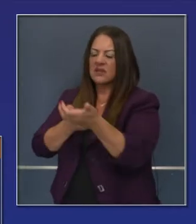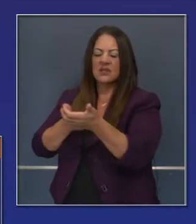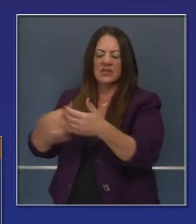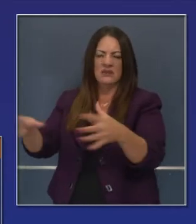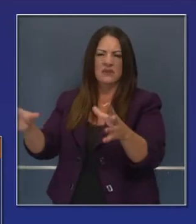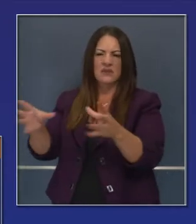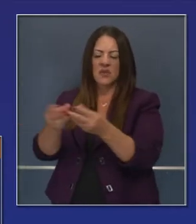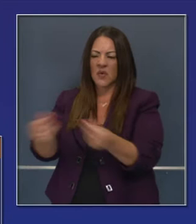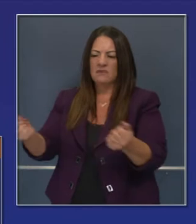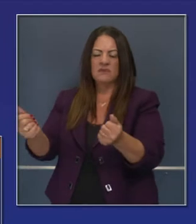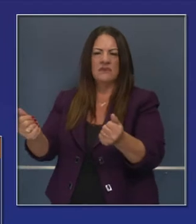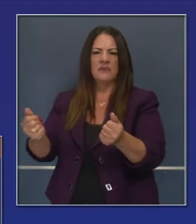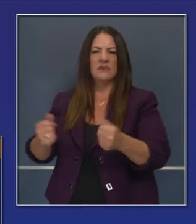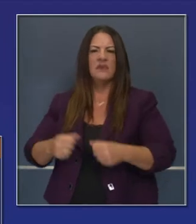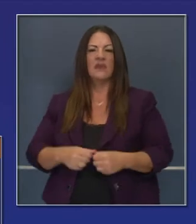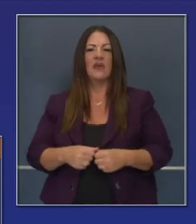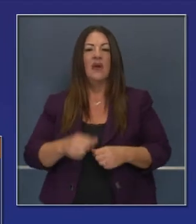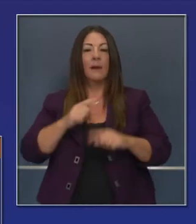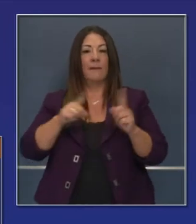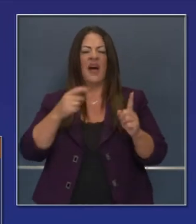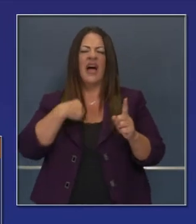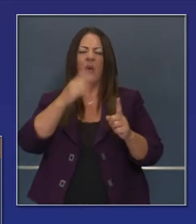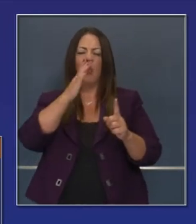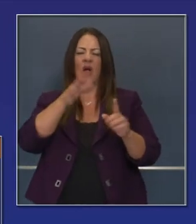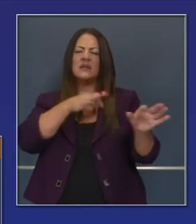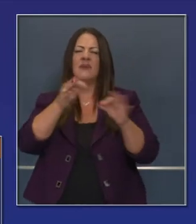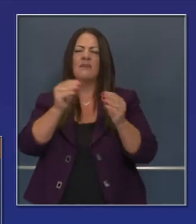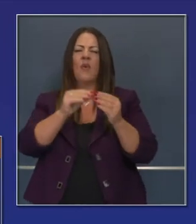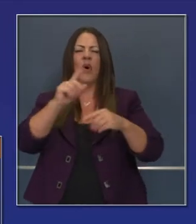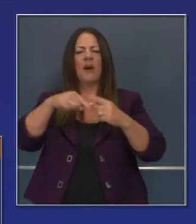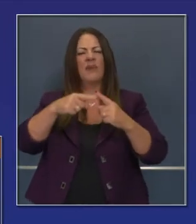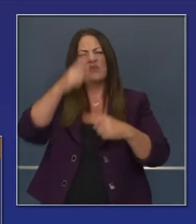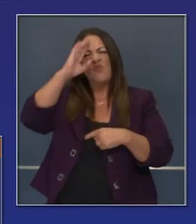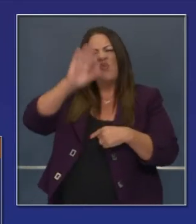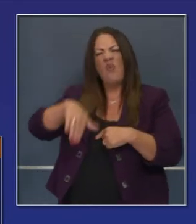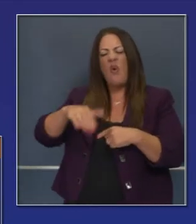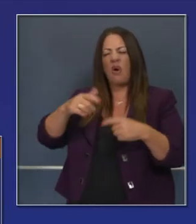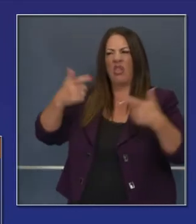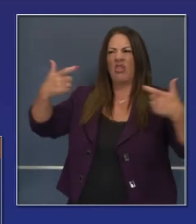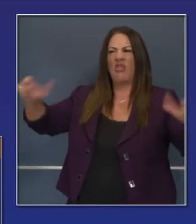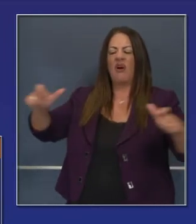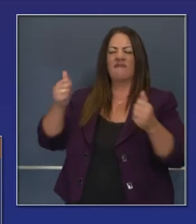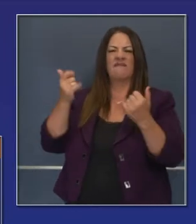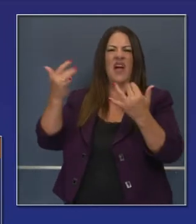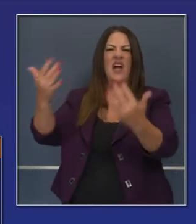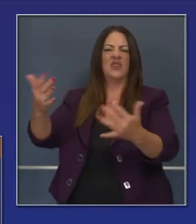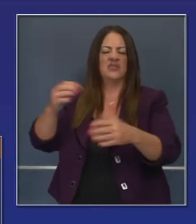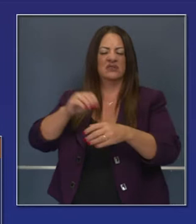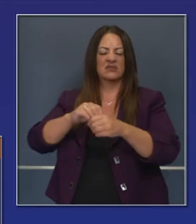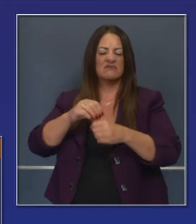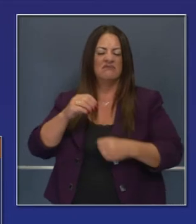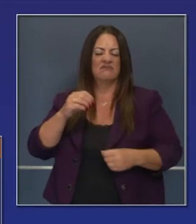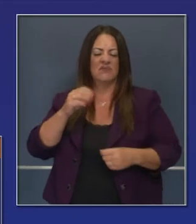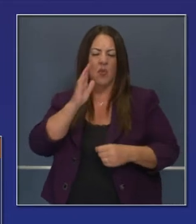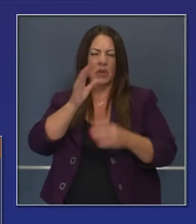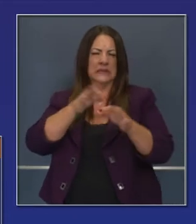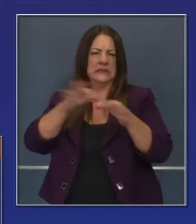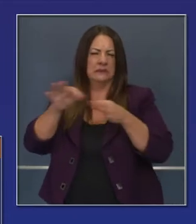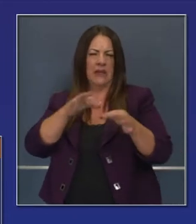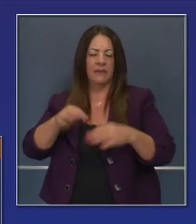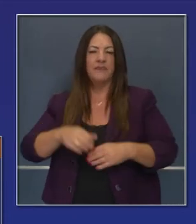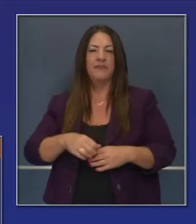estado de California. Pero sin embargo, a pesar de dos incendios grandes, en un momento hablaremos de esos. Tuvimos un pico de unas